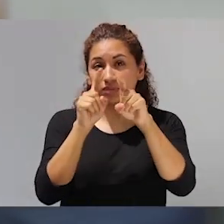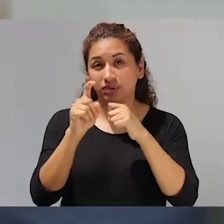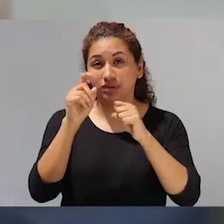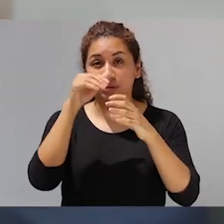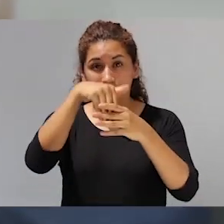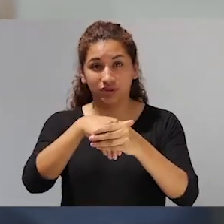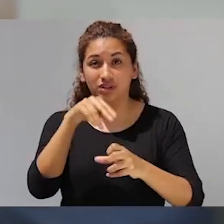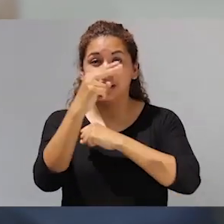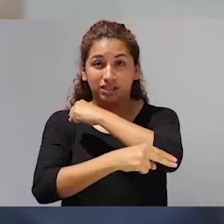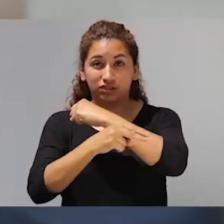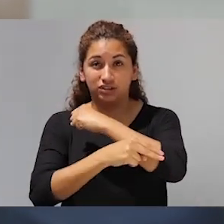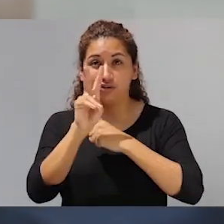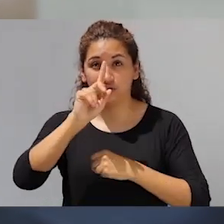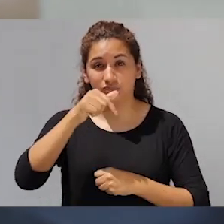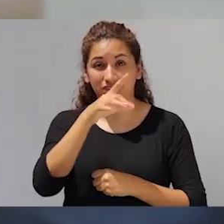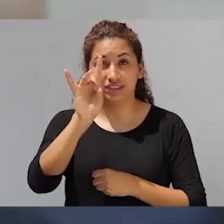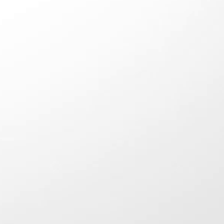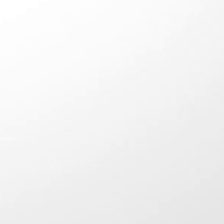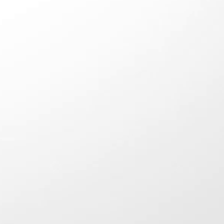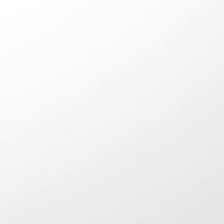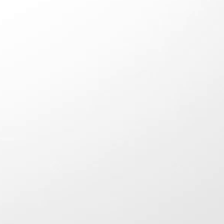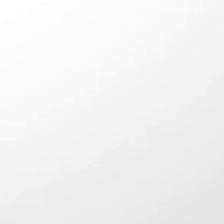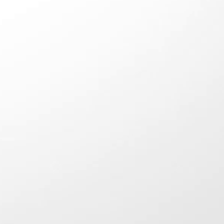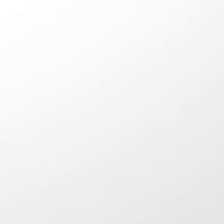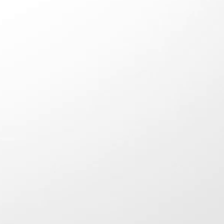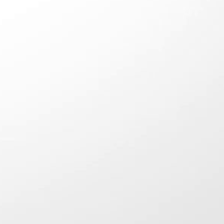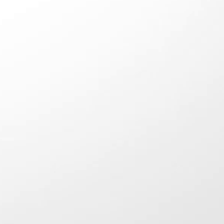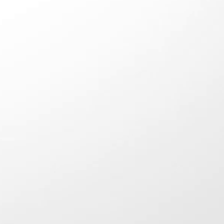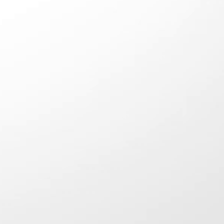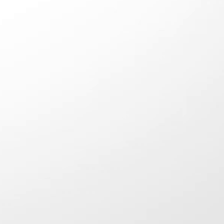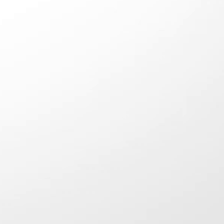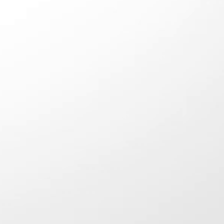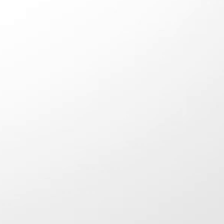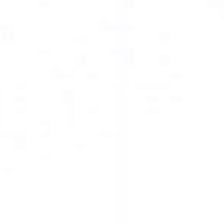9 de diciembre es el referéndum 2018. ¡Infórmate!